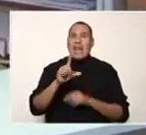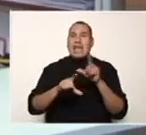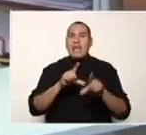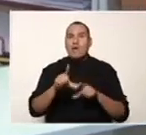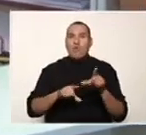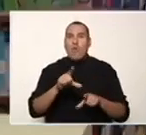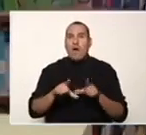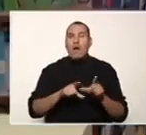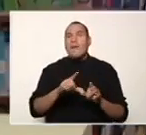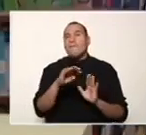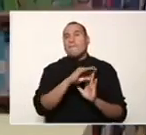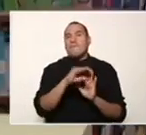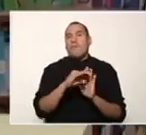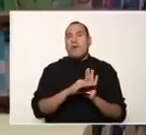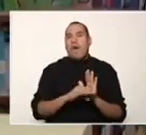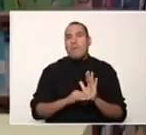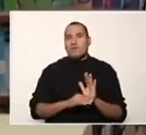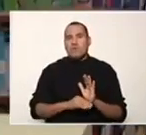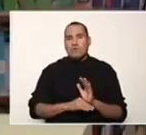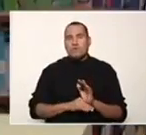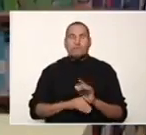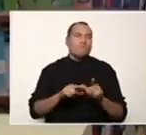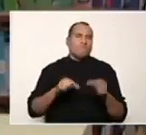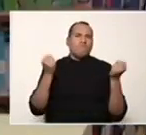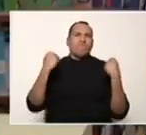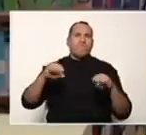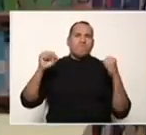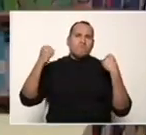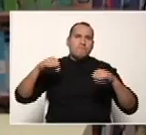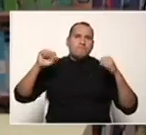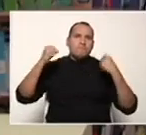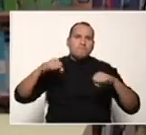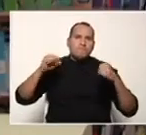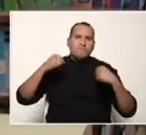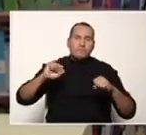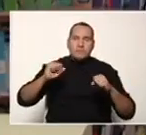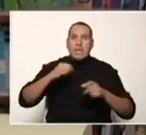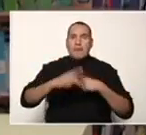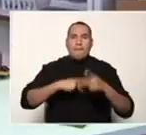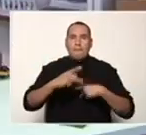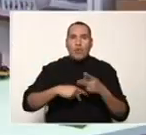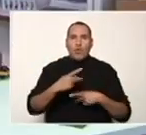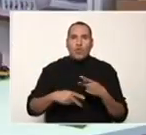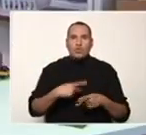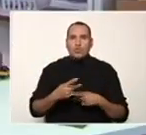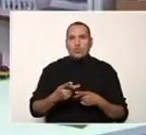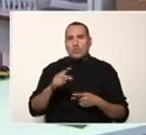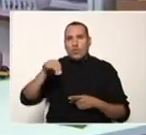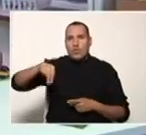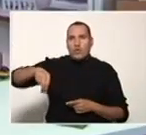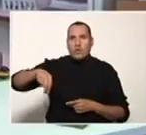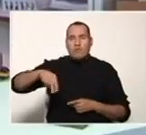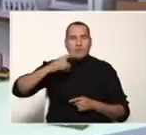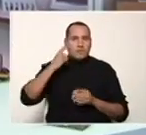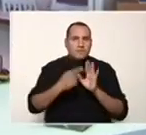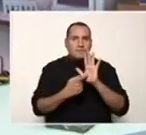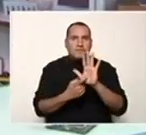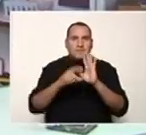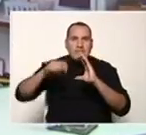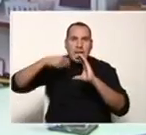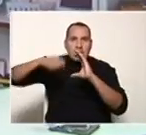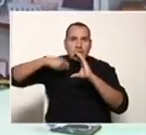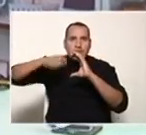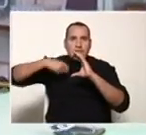programación y así puedes practicar tus ejercicios de productos notables entre otros este video y otros